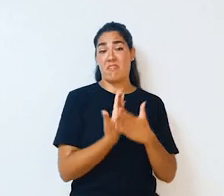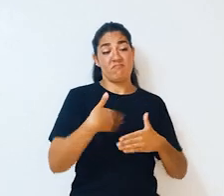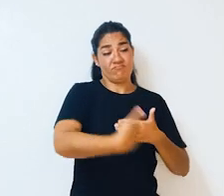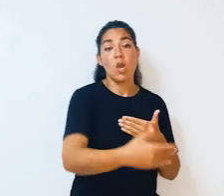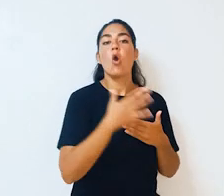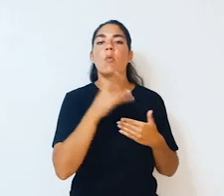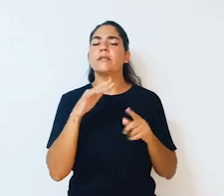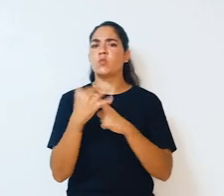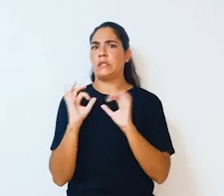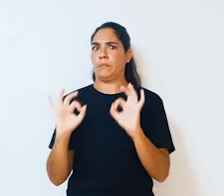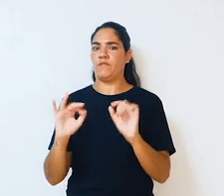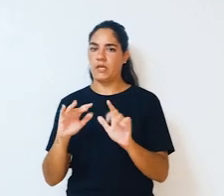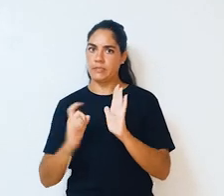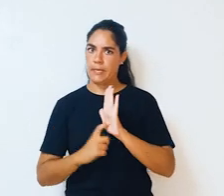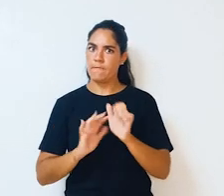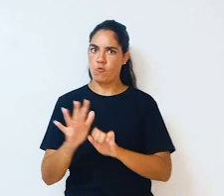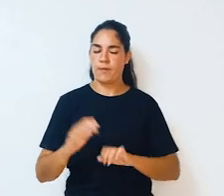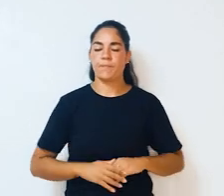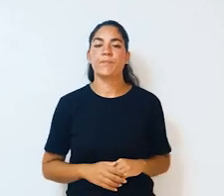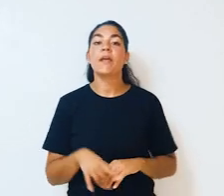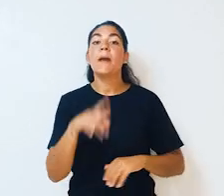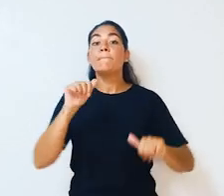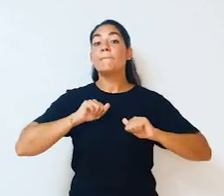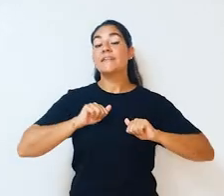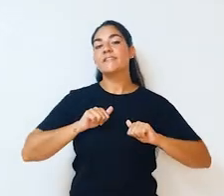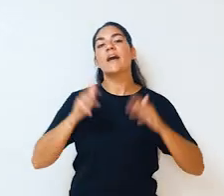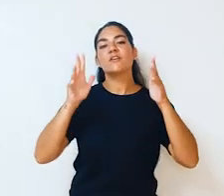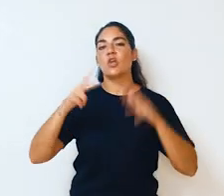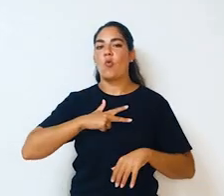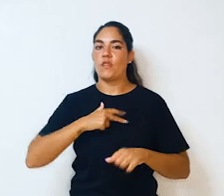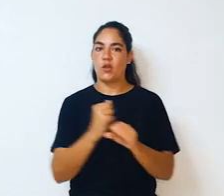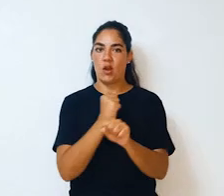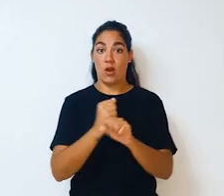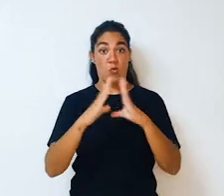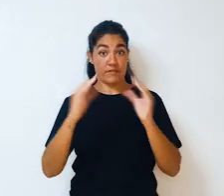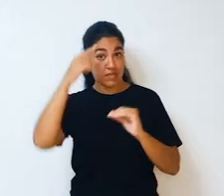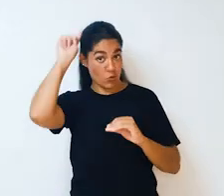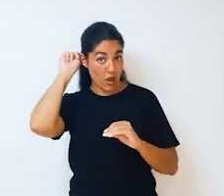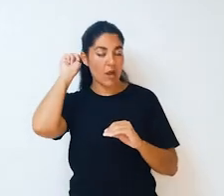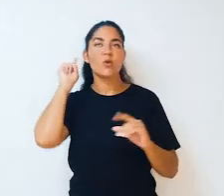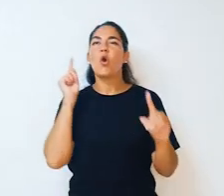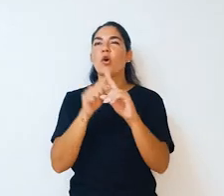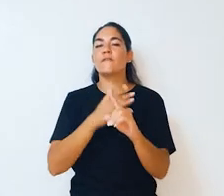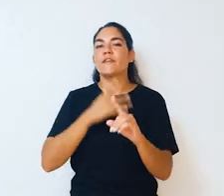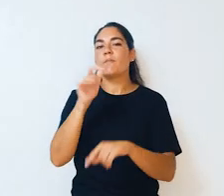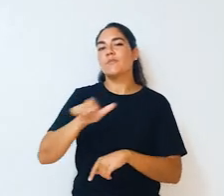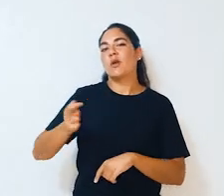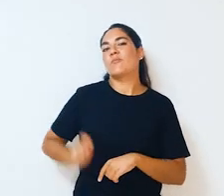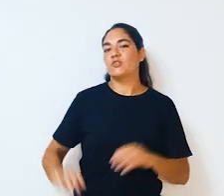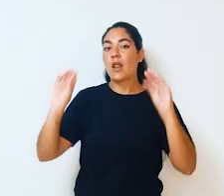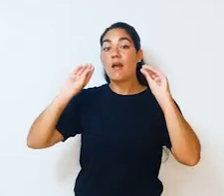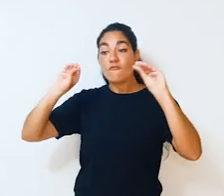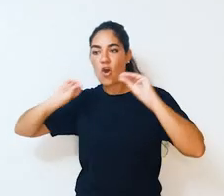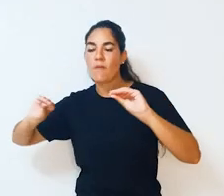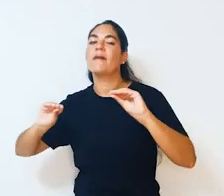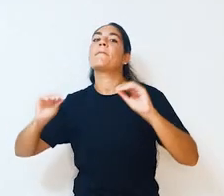las situaciones litigiosas a las que se enfrenten. En el Máster de Asesoría Jurídico Laboral de la Universidad Rijuan Carlos, buscamos la